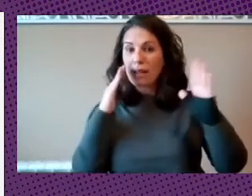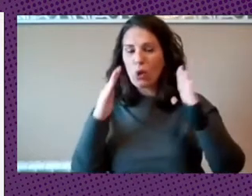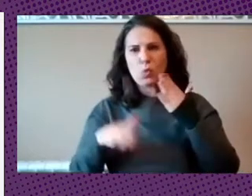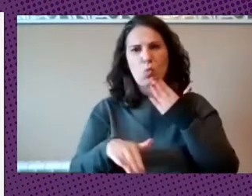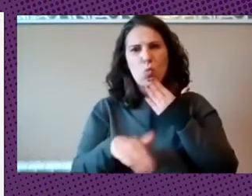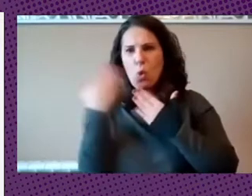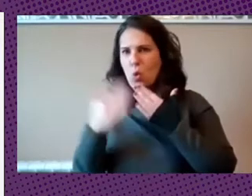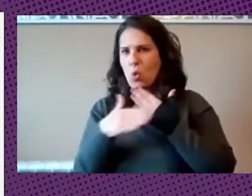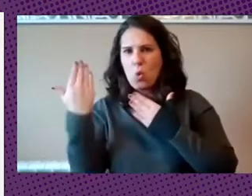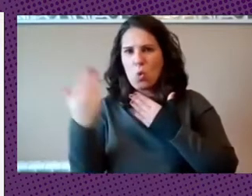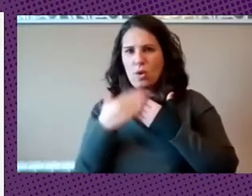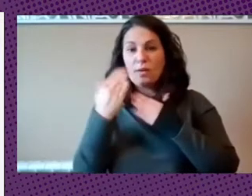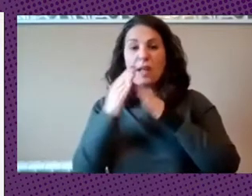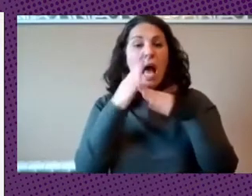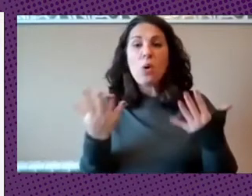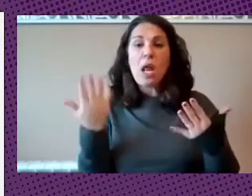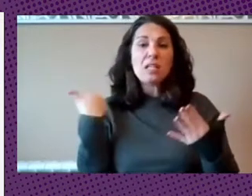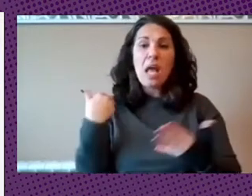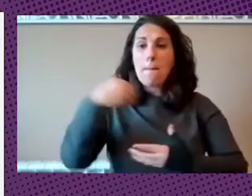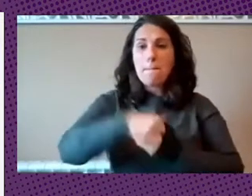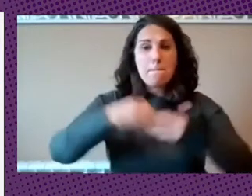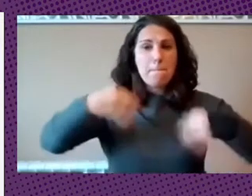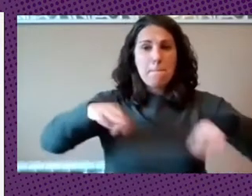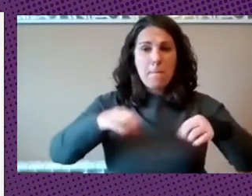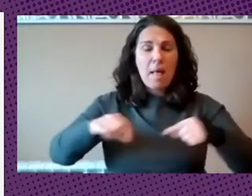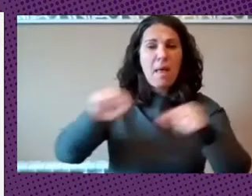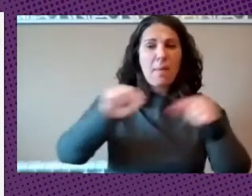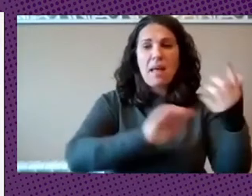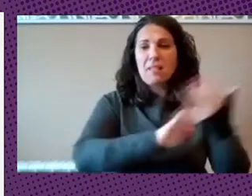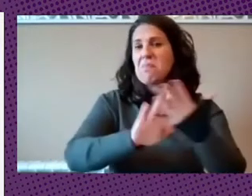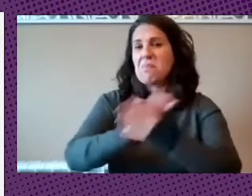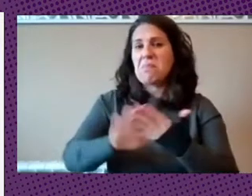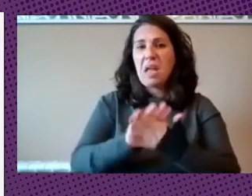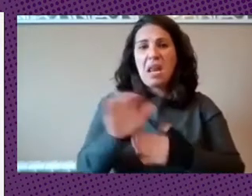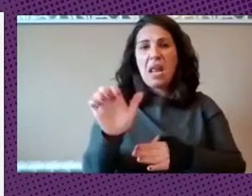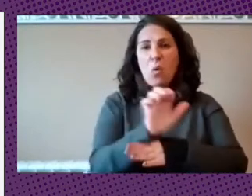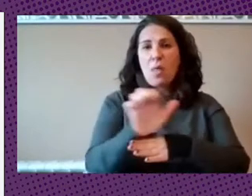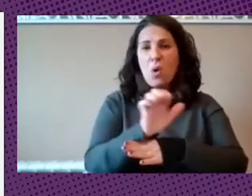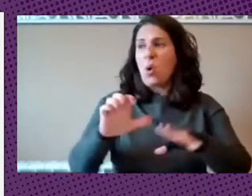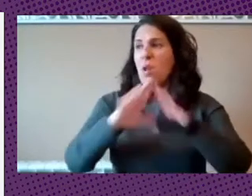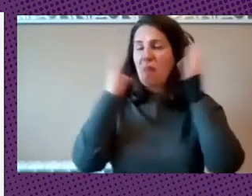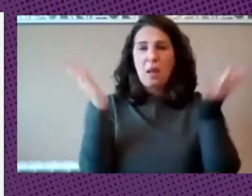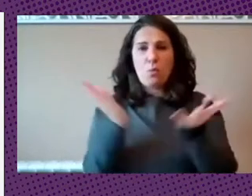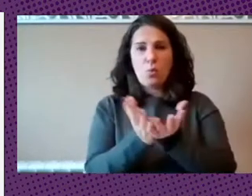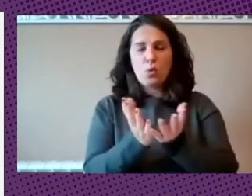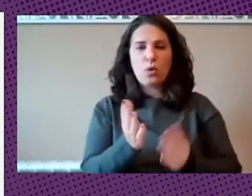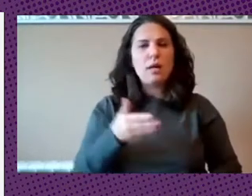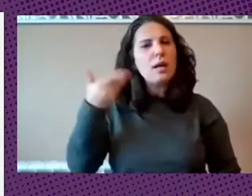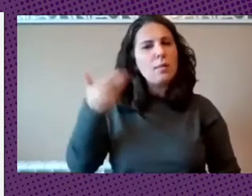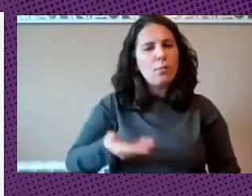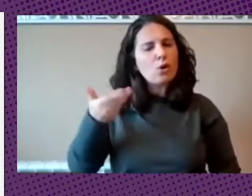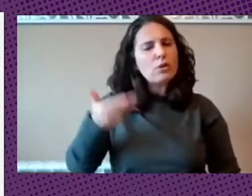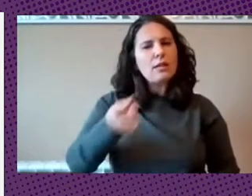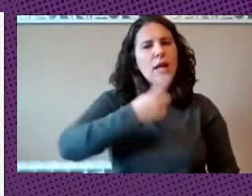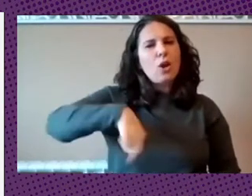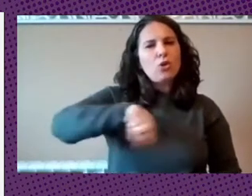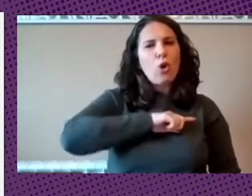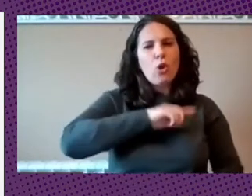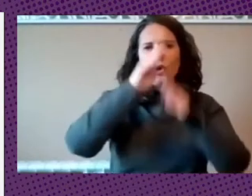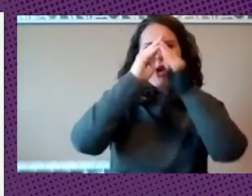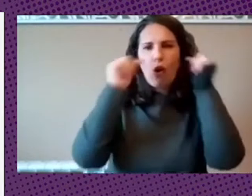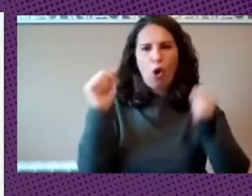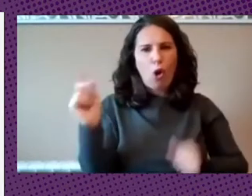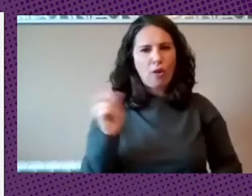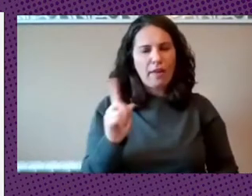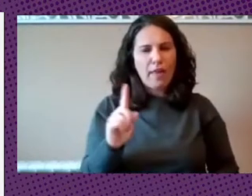ahora ya es parte del debate común en el Ecuador y en el mundo y es importante que lo tomemos en cuenta porque es